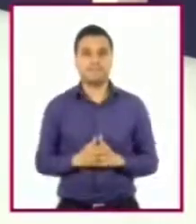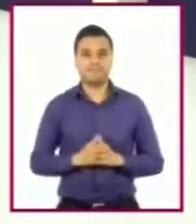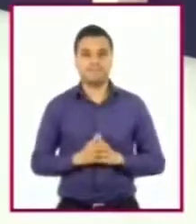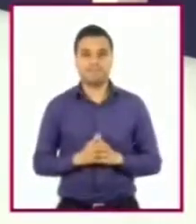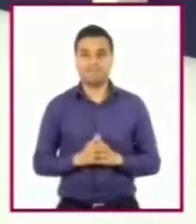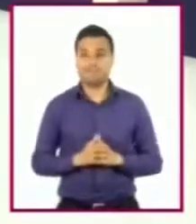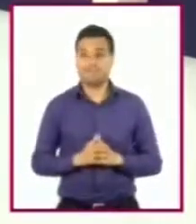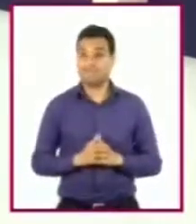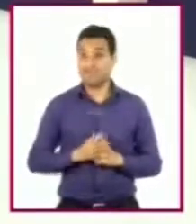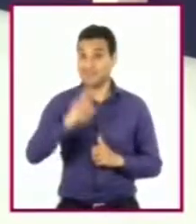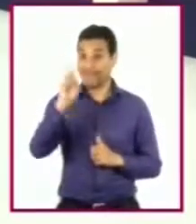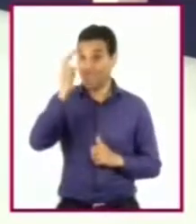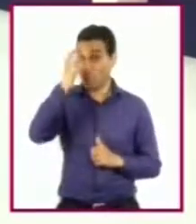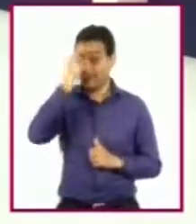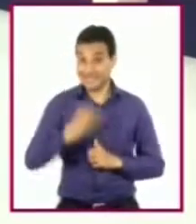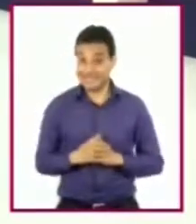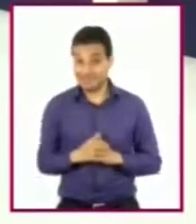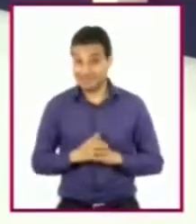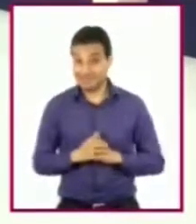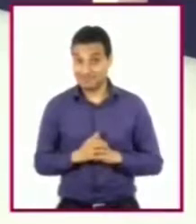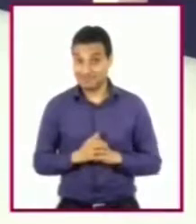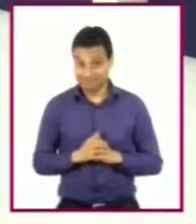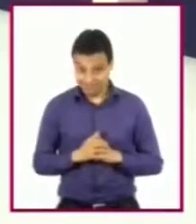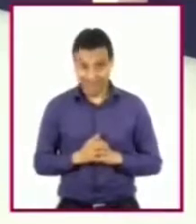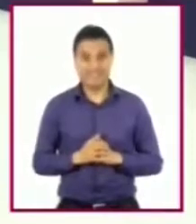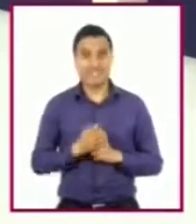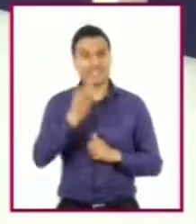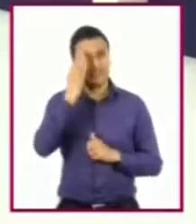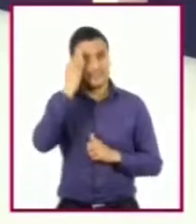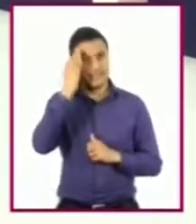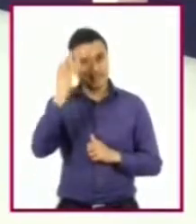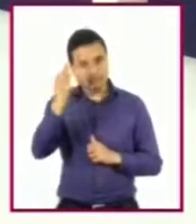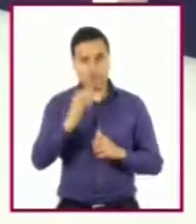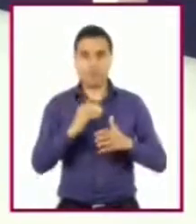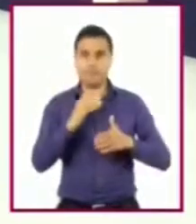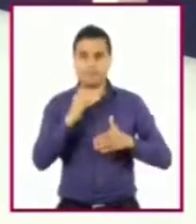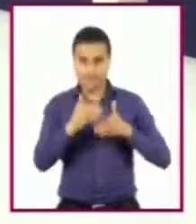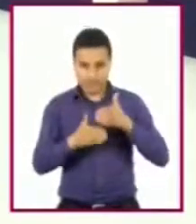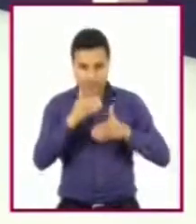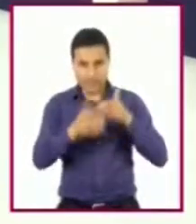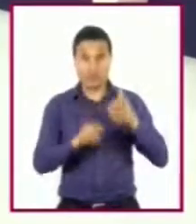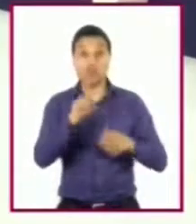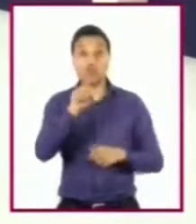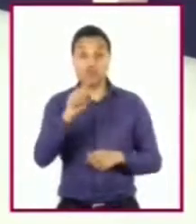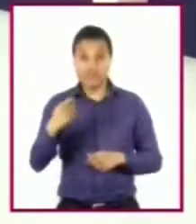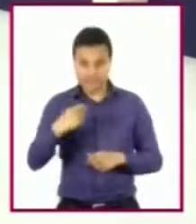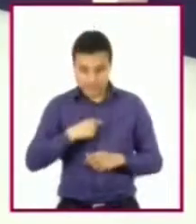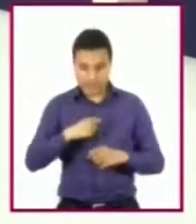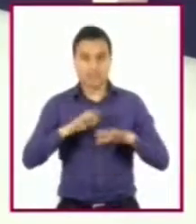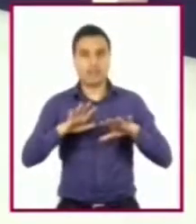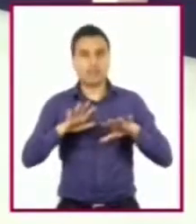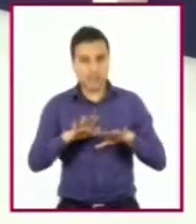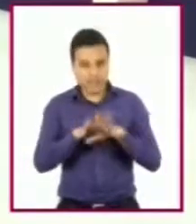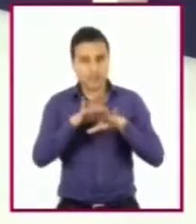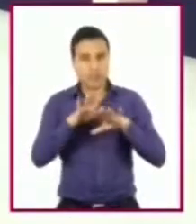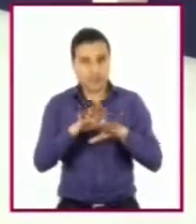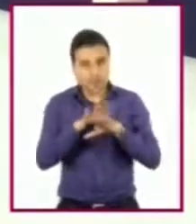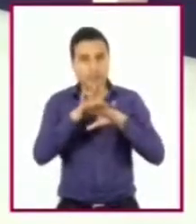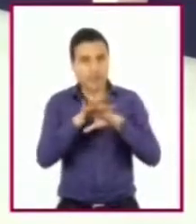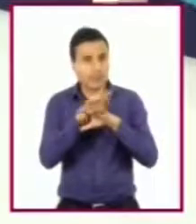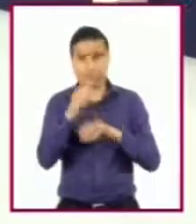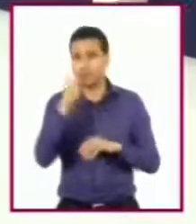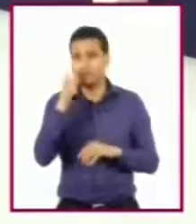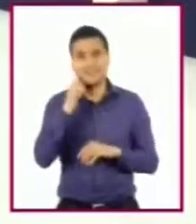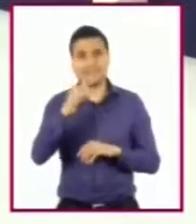Recuerden que, conforme pasa el tiempo, su identidad se transforma y se van reinventando